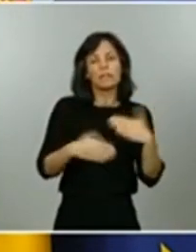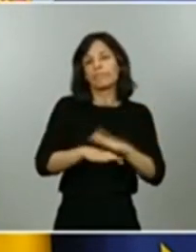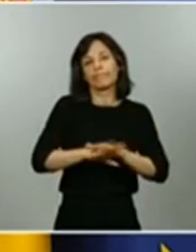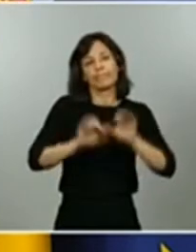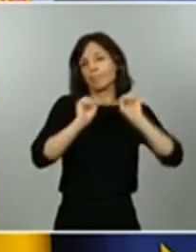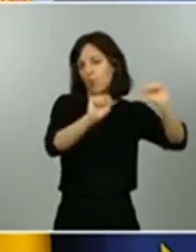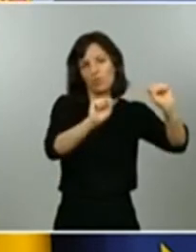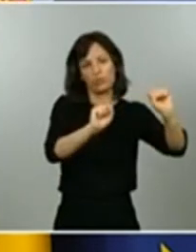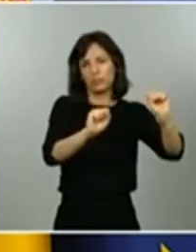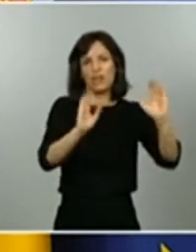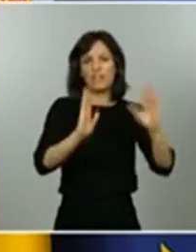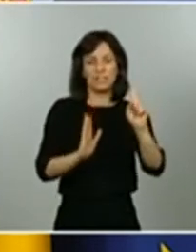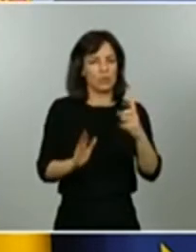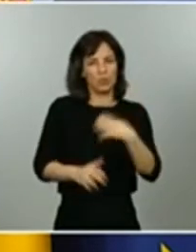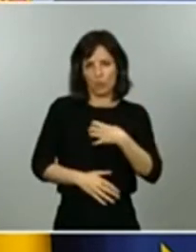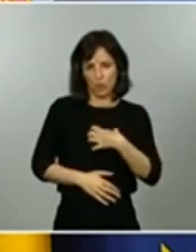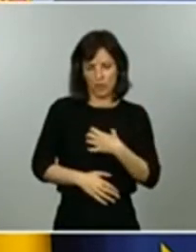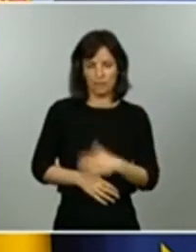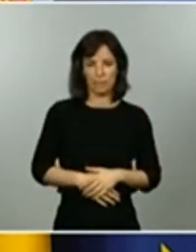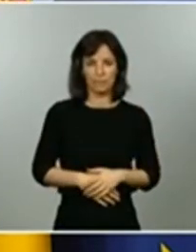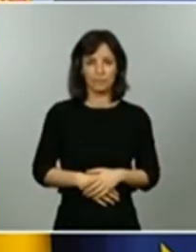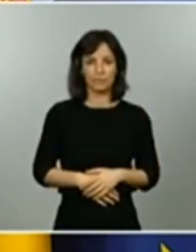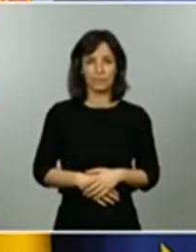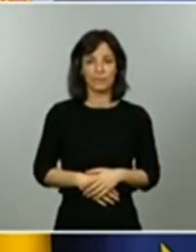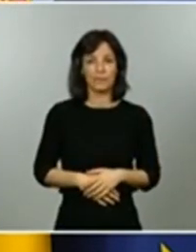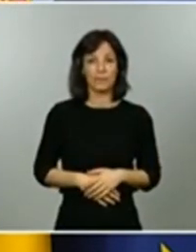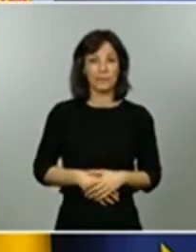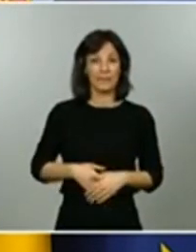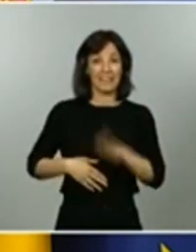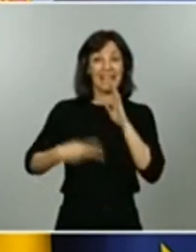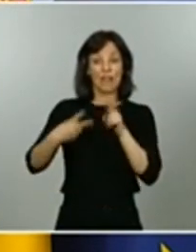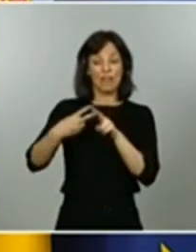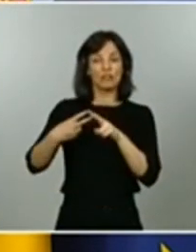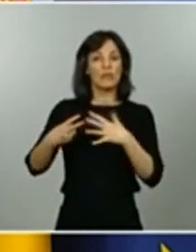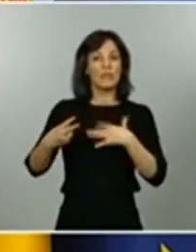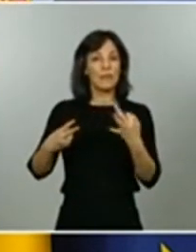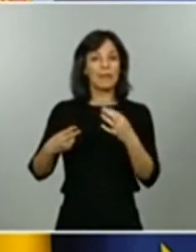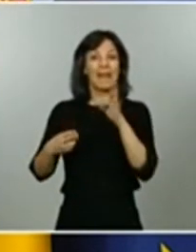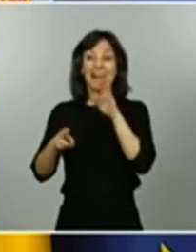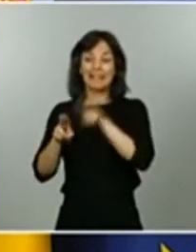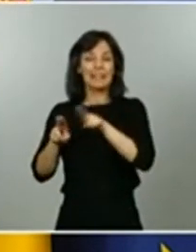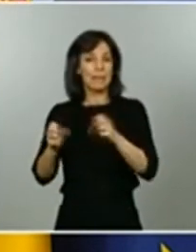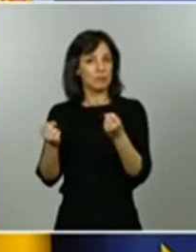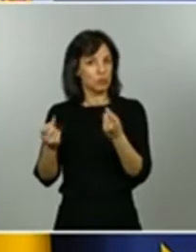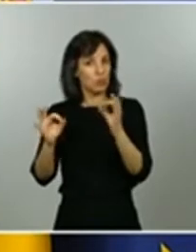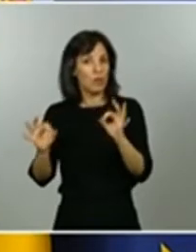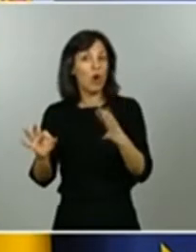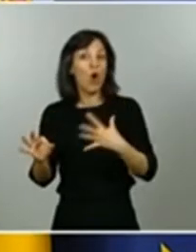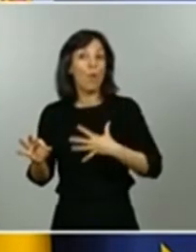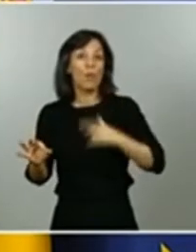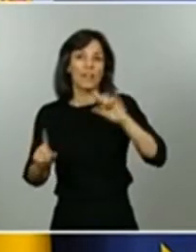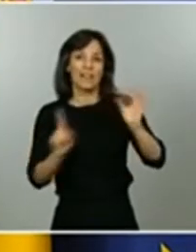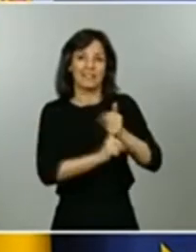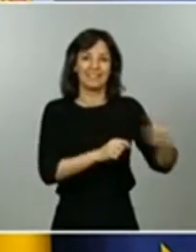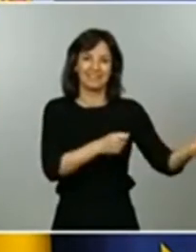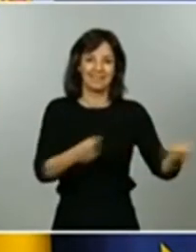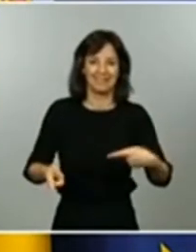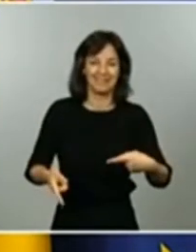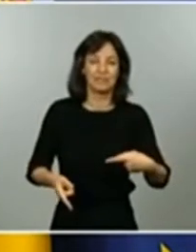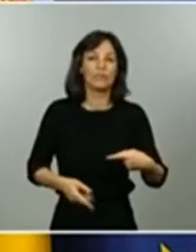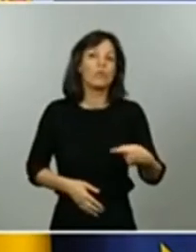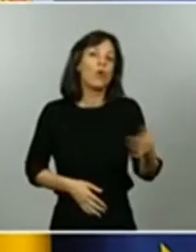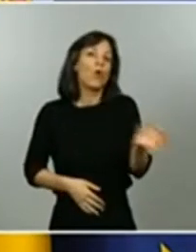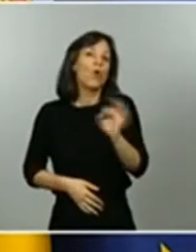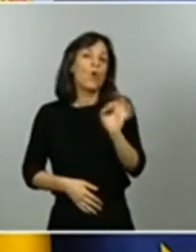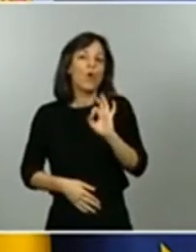estos dos criterios se pueden o disponer de esas camas o tener acceso a esas camas o ser capaces de implementar el